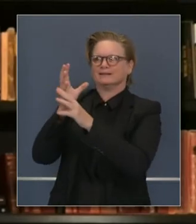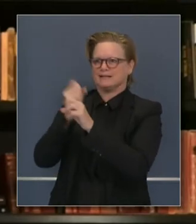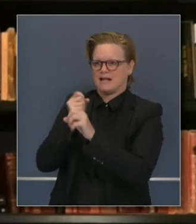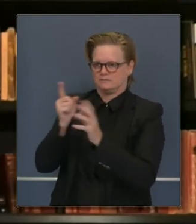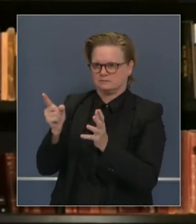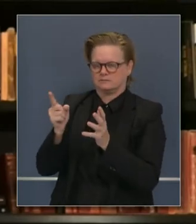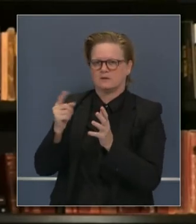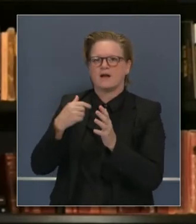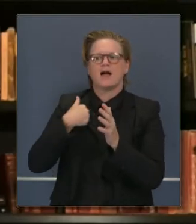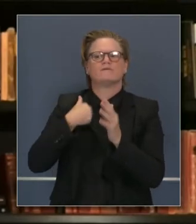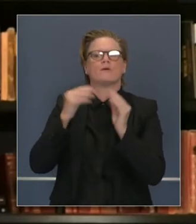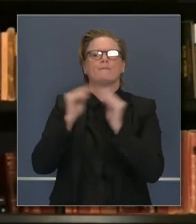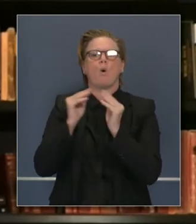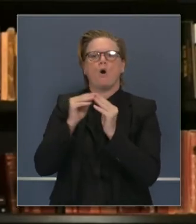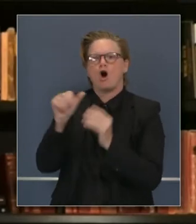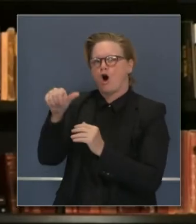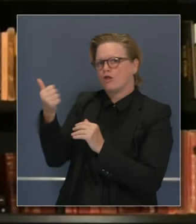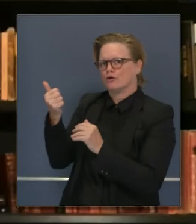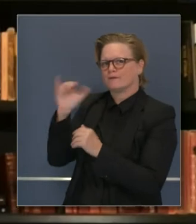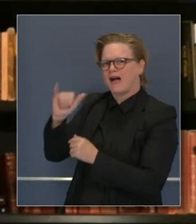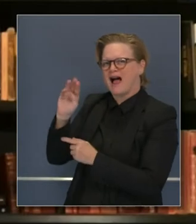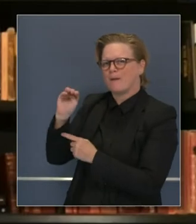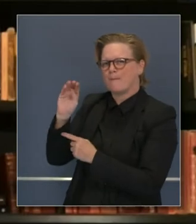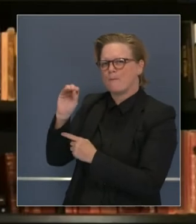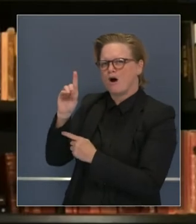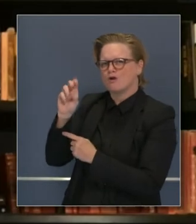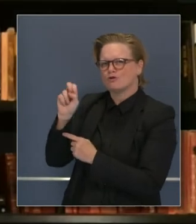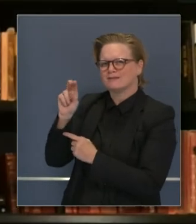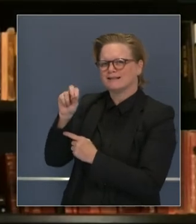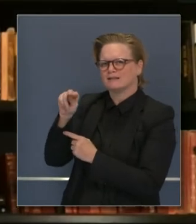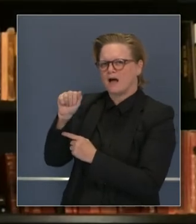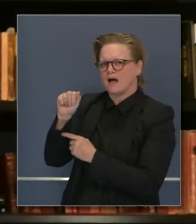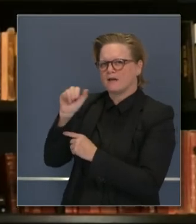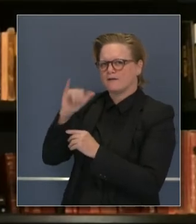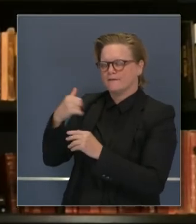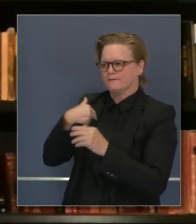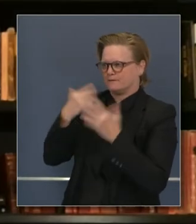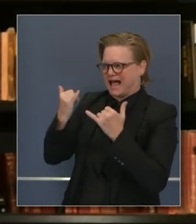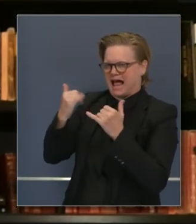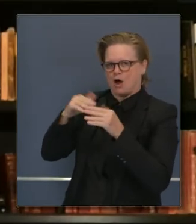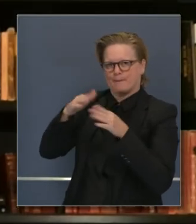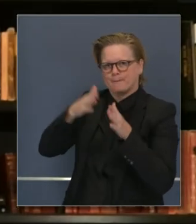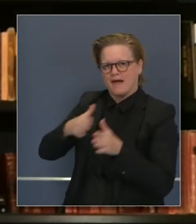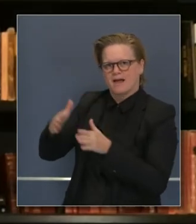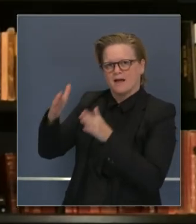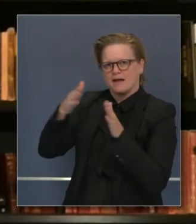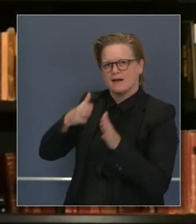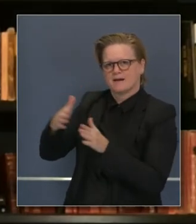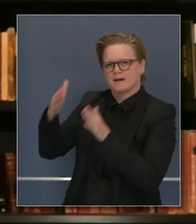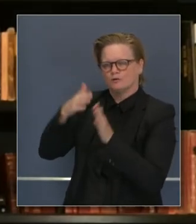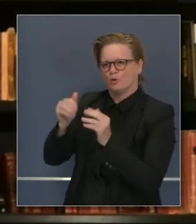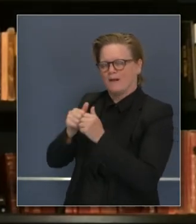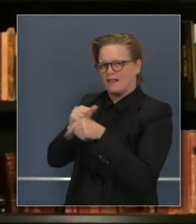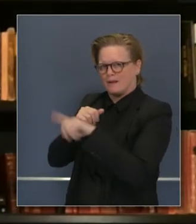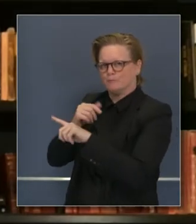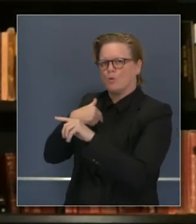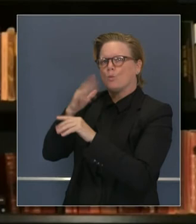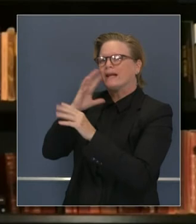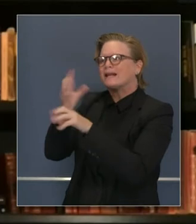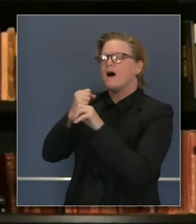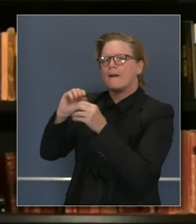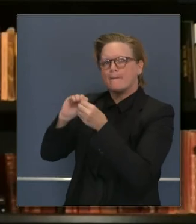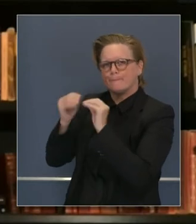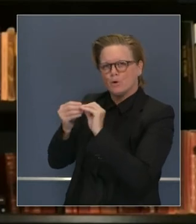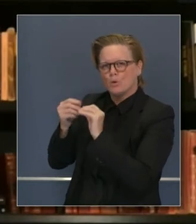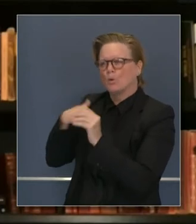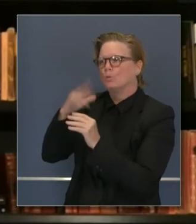con Moderna, estamos implementando planes con cifras más realísticas a corto plazo. Pero